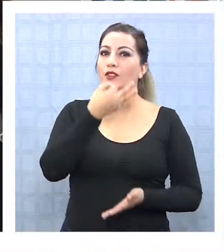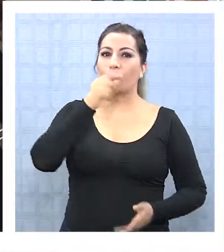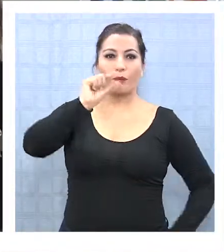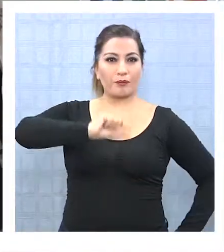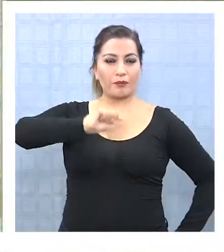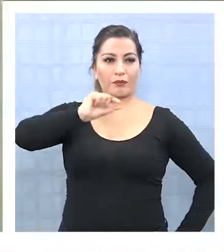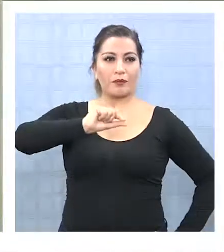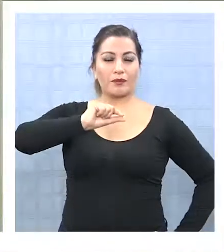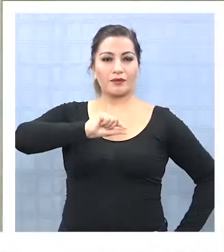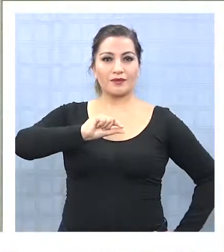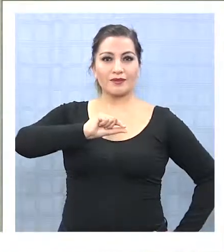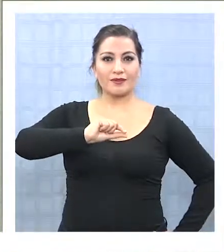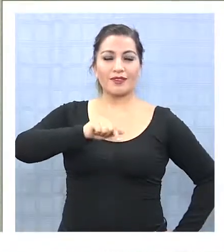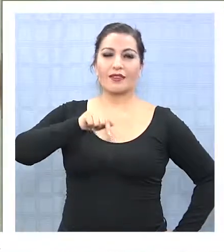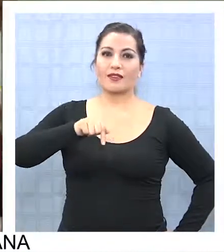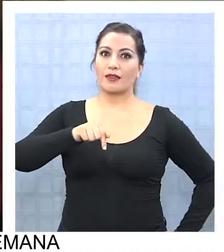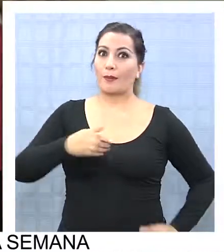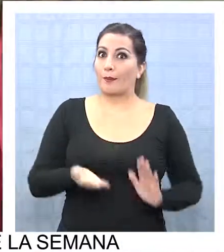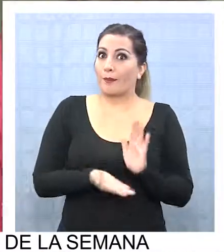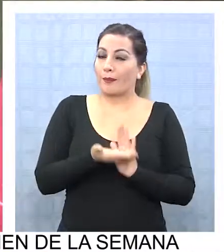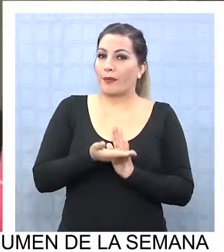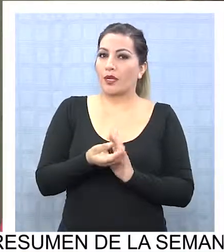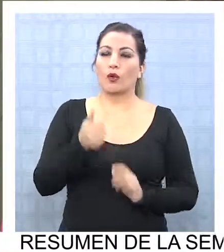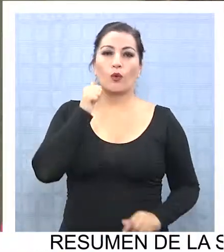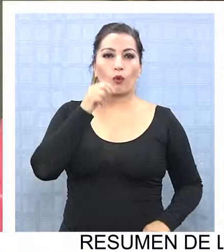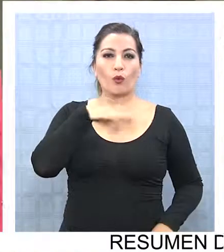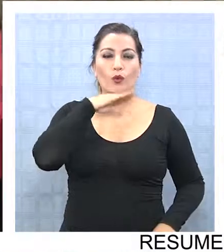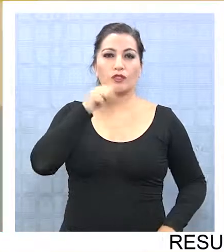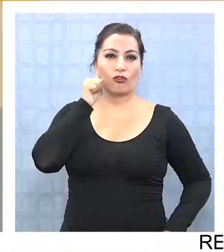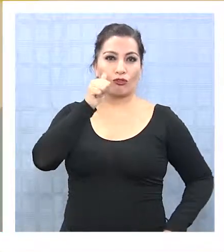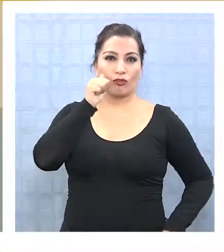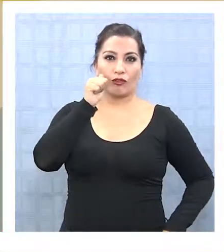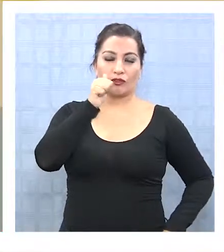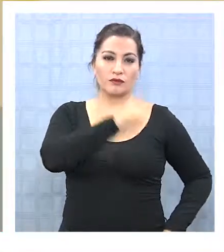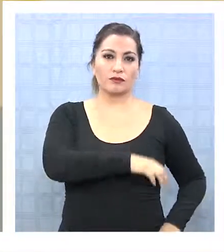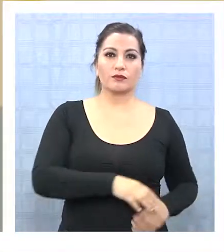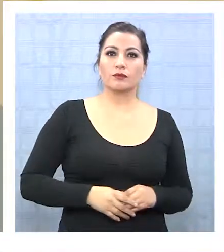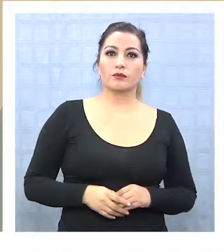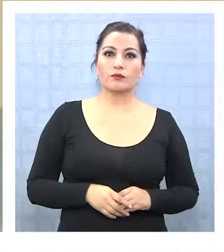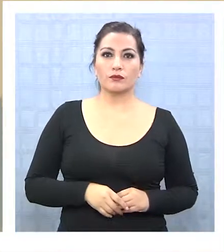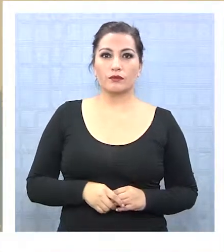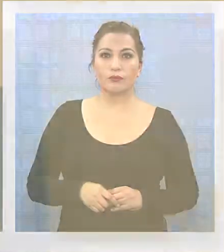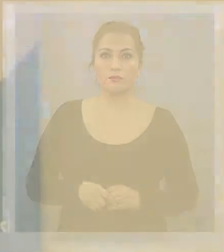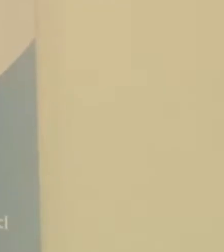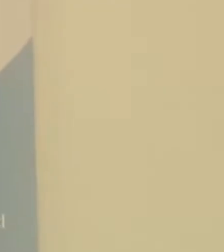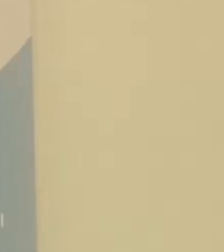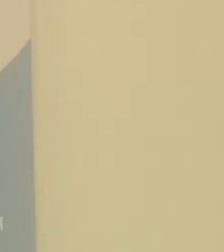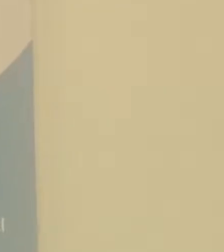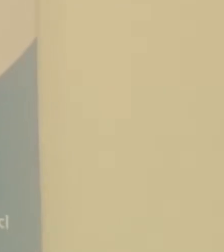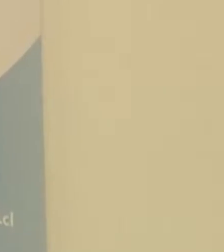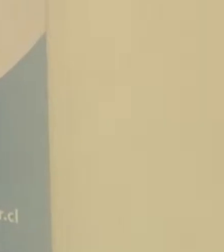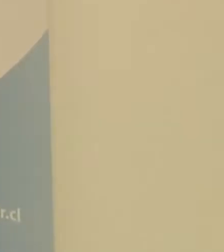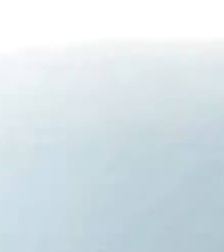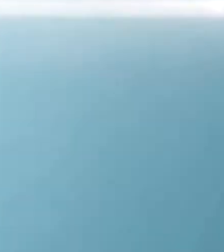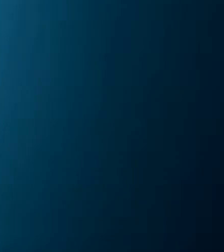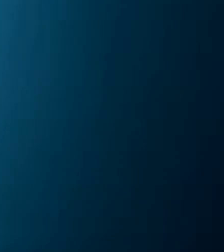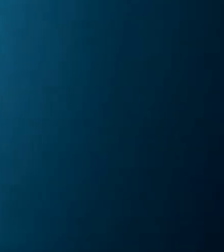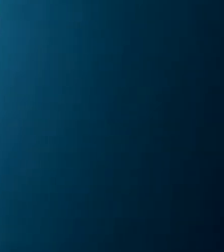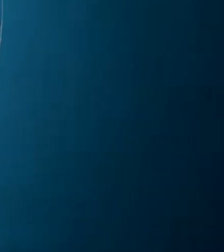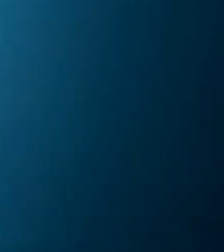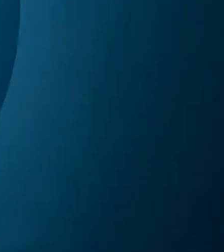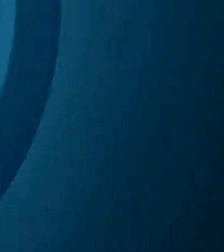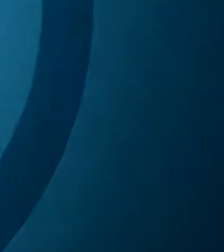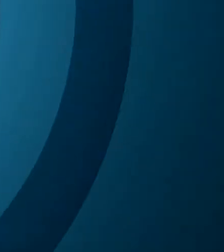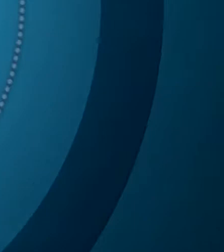económicas en medicamentos de alto consumo. Gracias. Muchas gracias. Gracias. Gracias. Gracias.